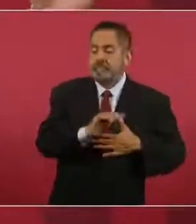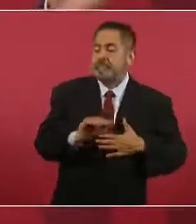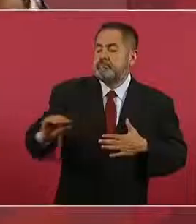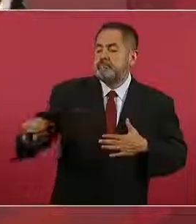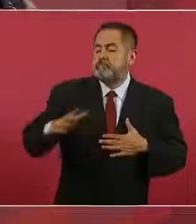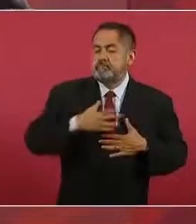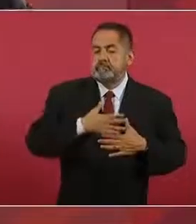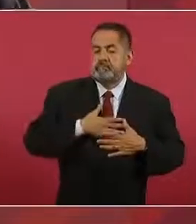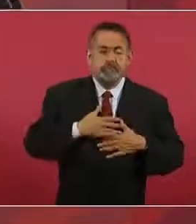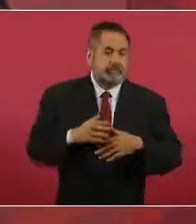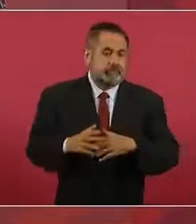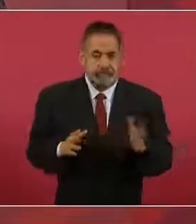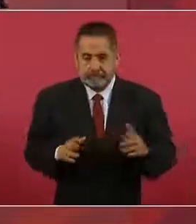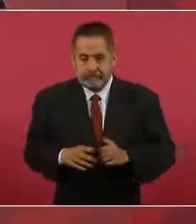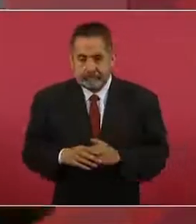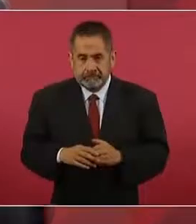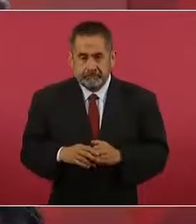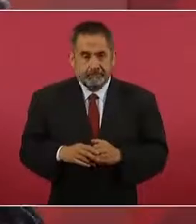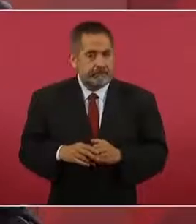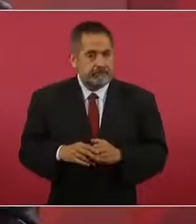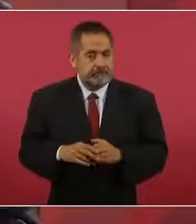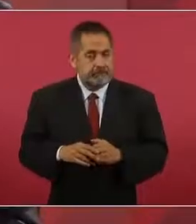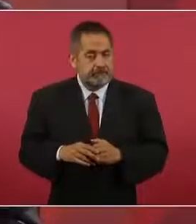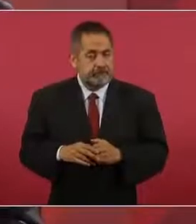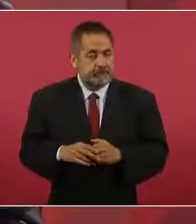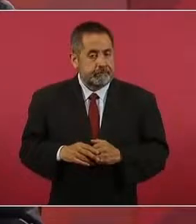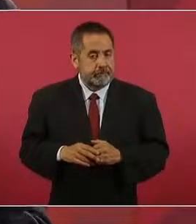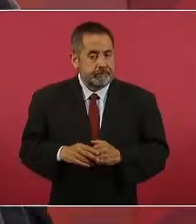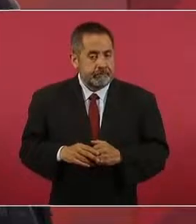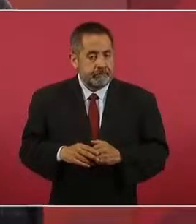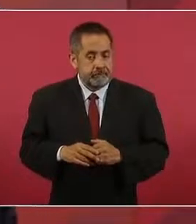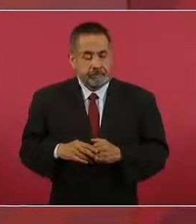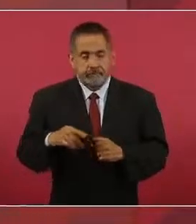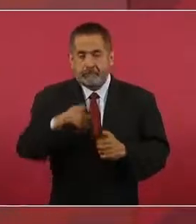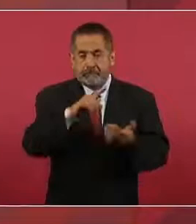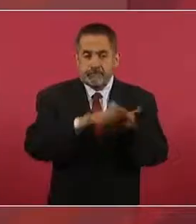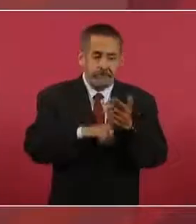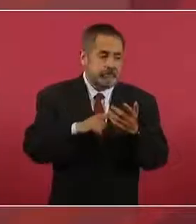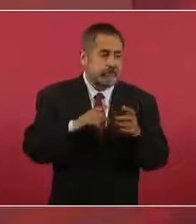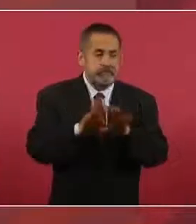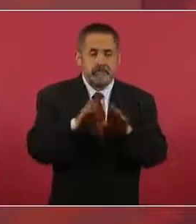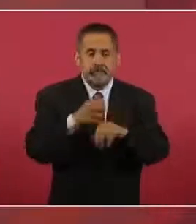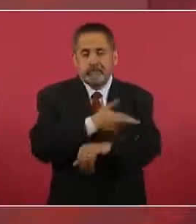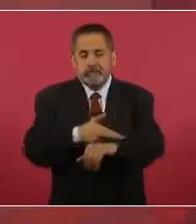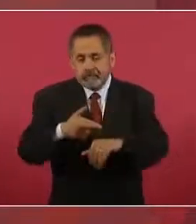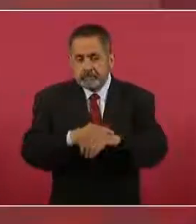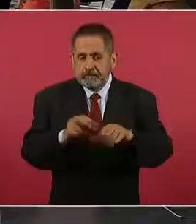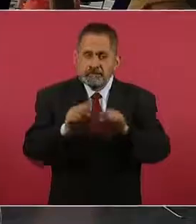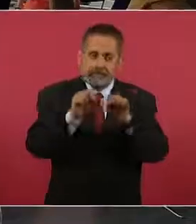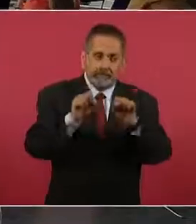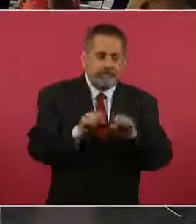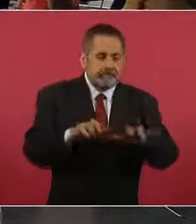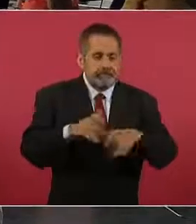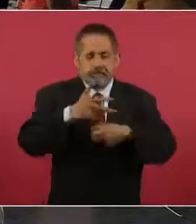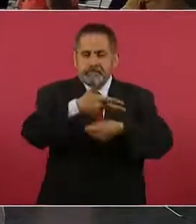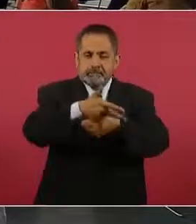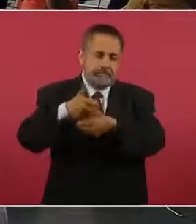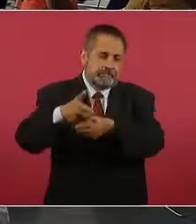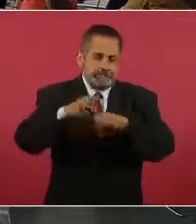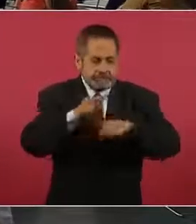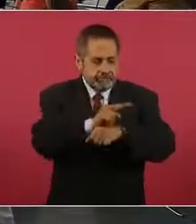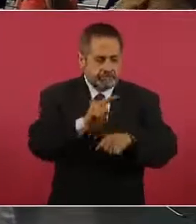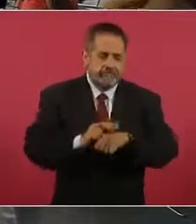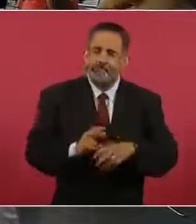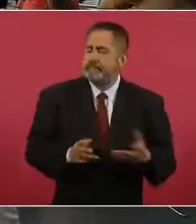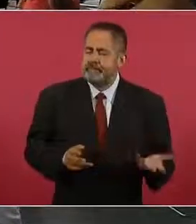a proponer. Y los sistemas de vigilancia me